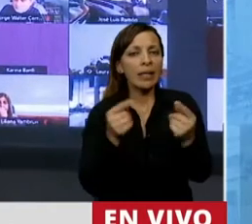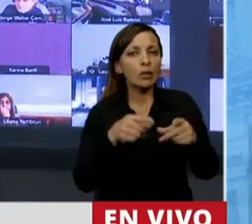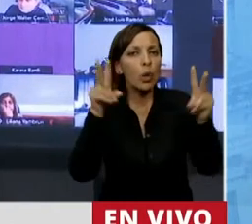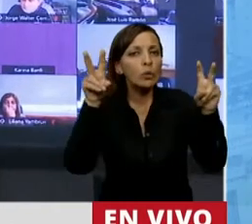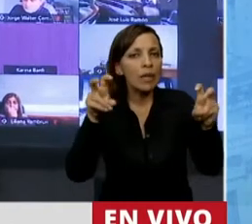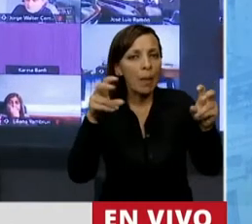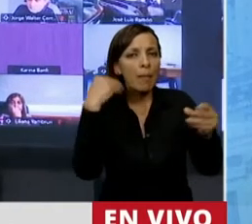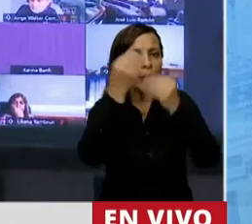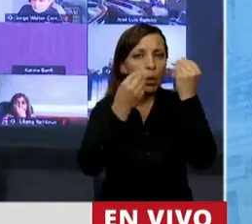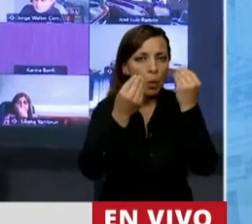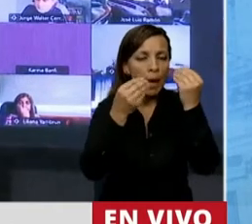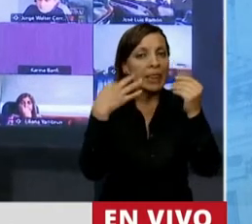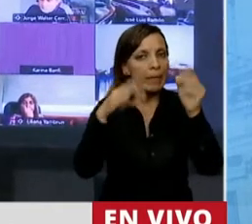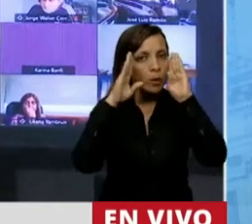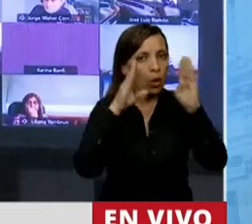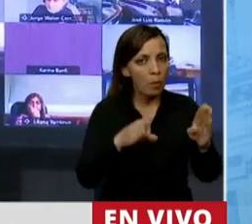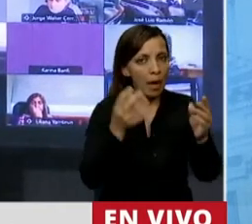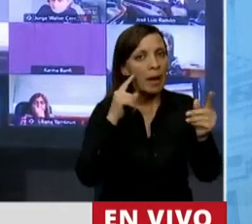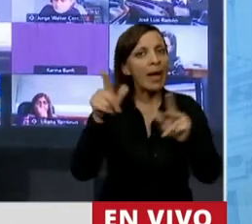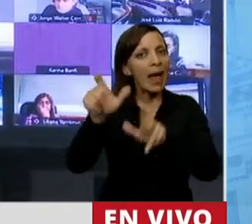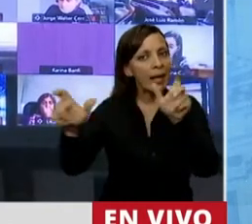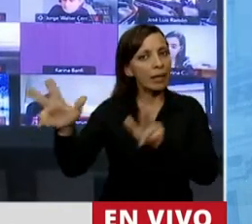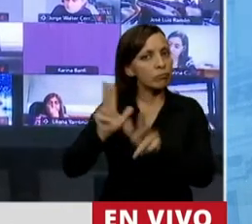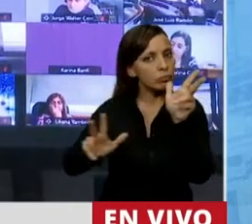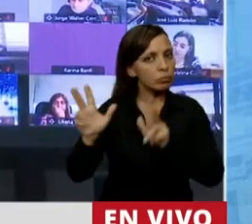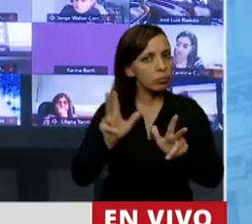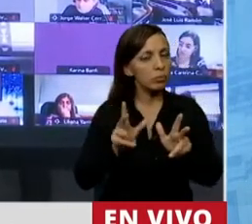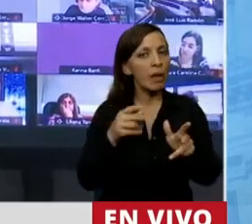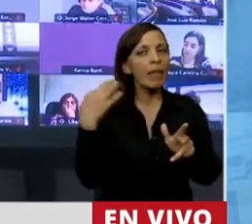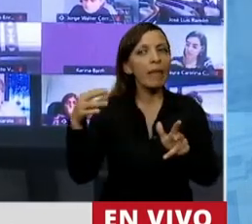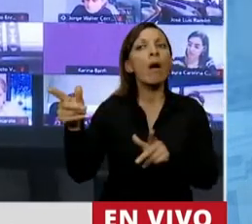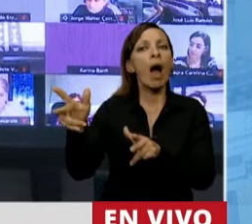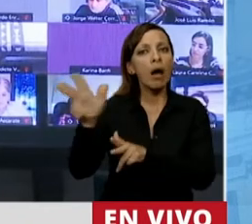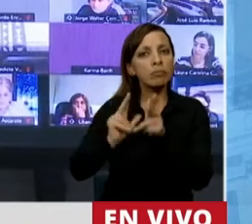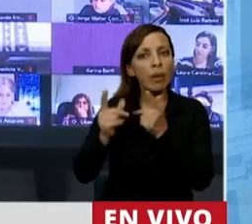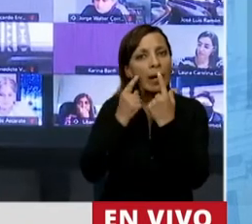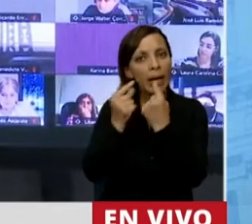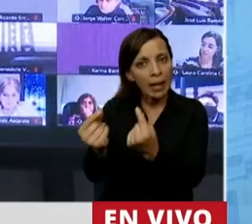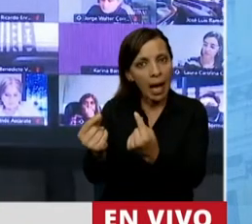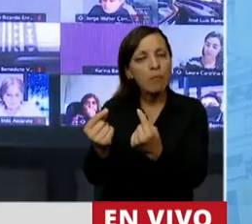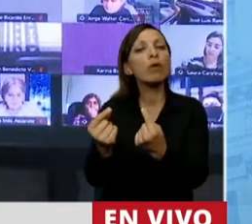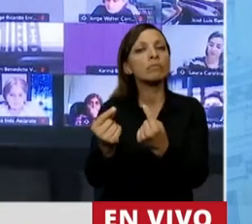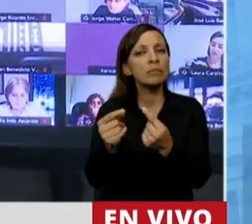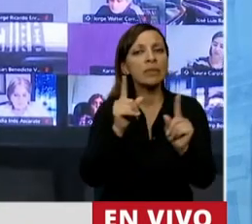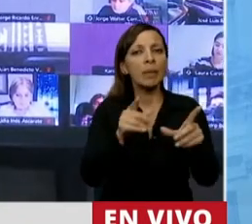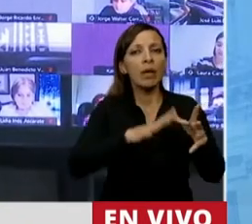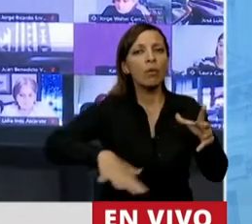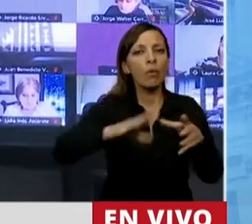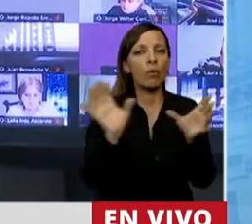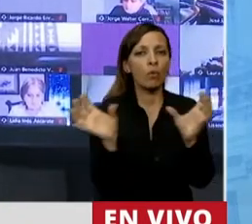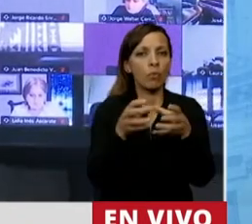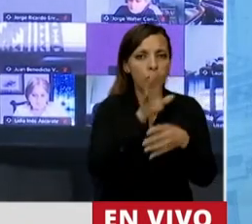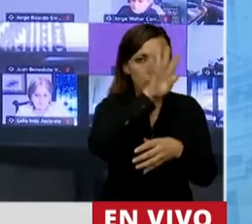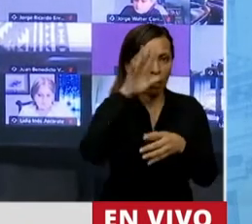ocupa a quienes escuchamos las demandas sociales, priorizando los reclamos que se sienten en las calles y en las comunidades originarias.